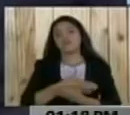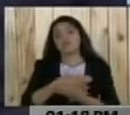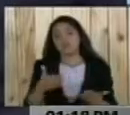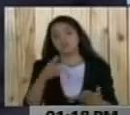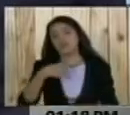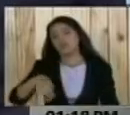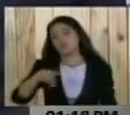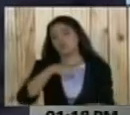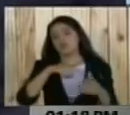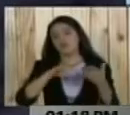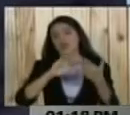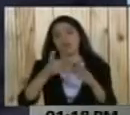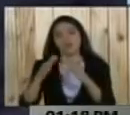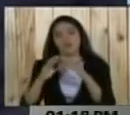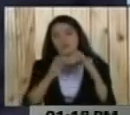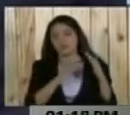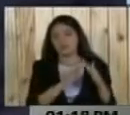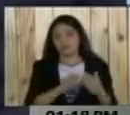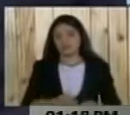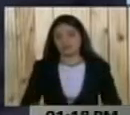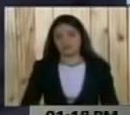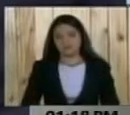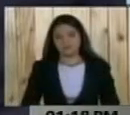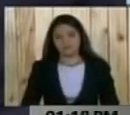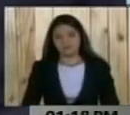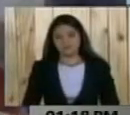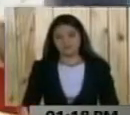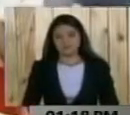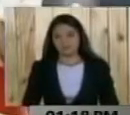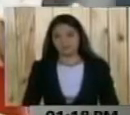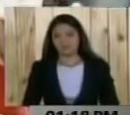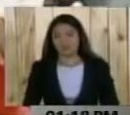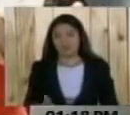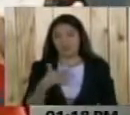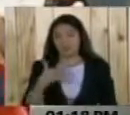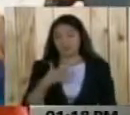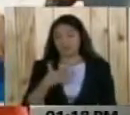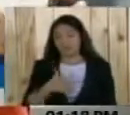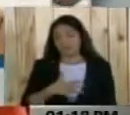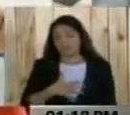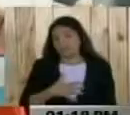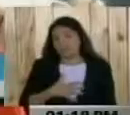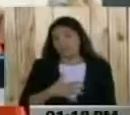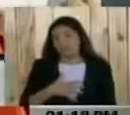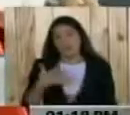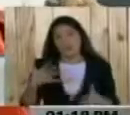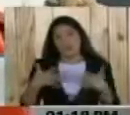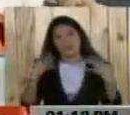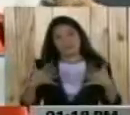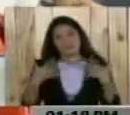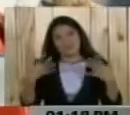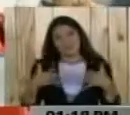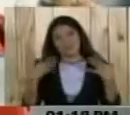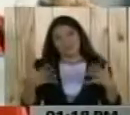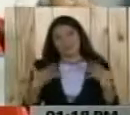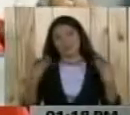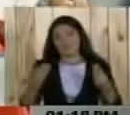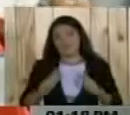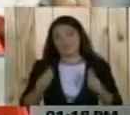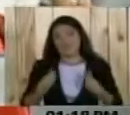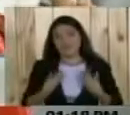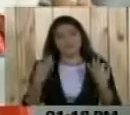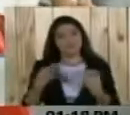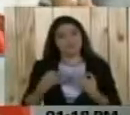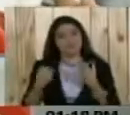de la comunidad del urbanismo, Guillermo García Ponce. Me siento contenta de vivir apoyando